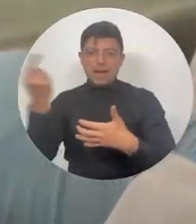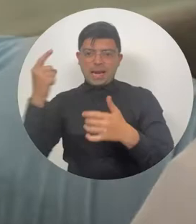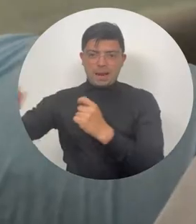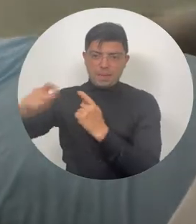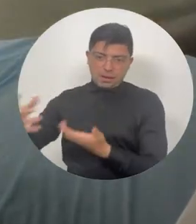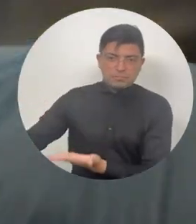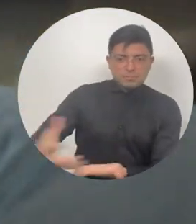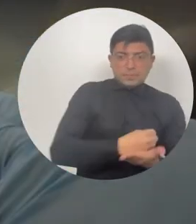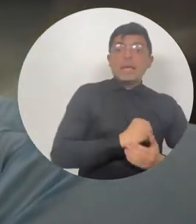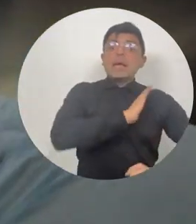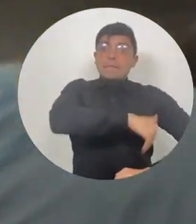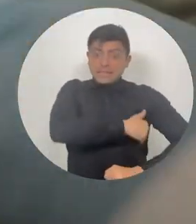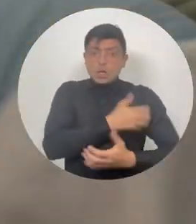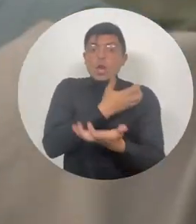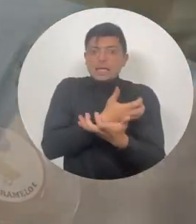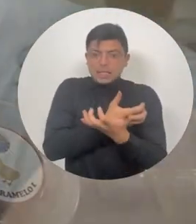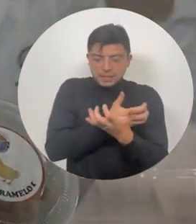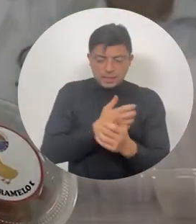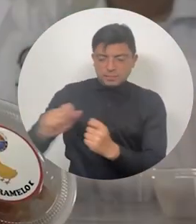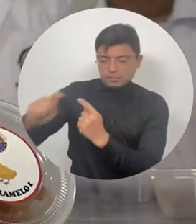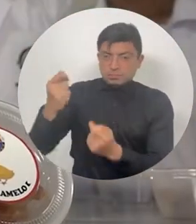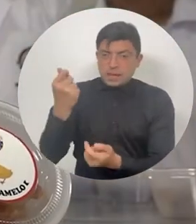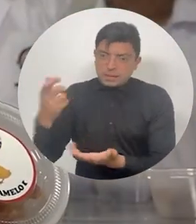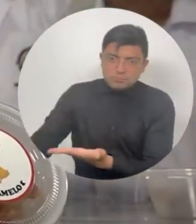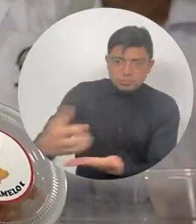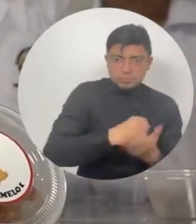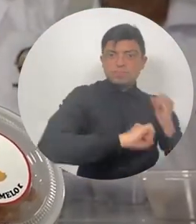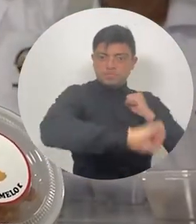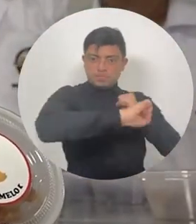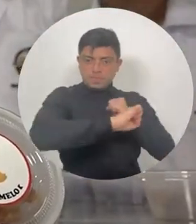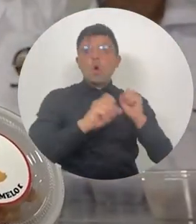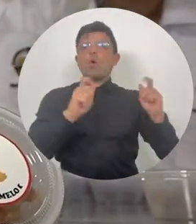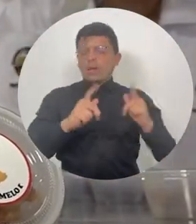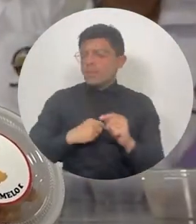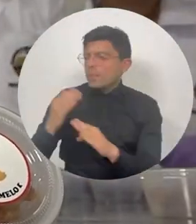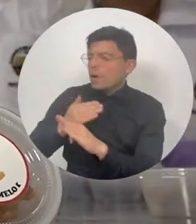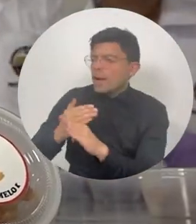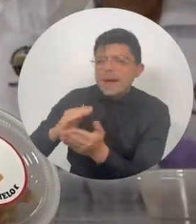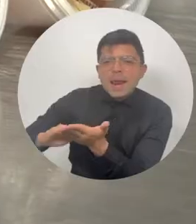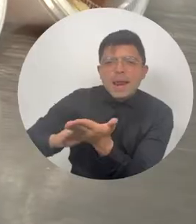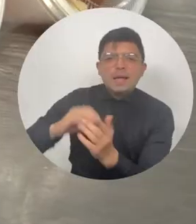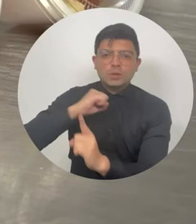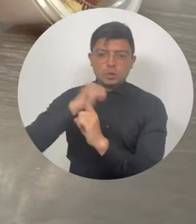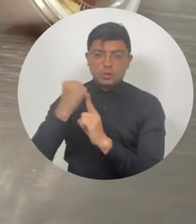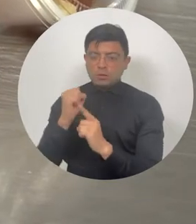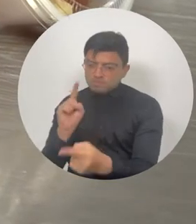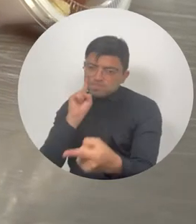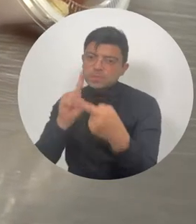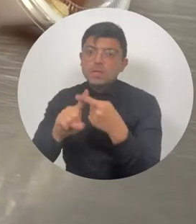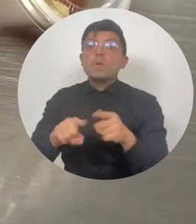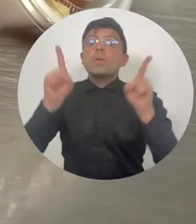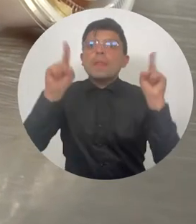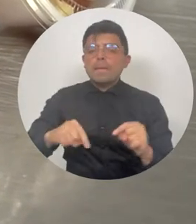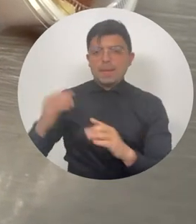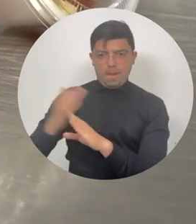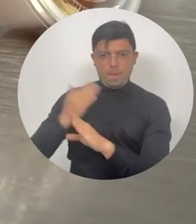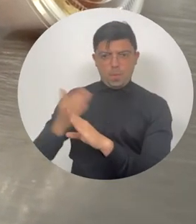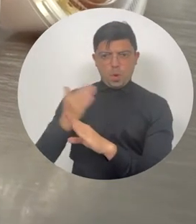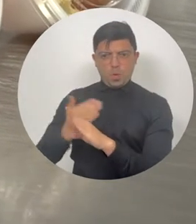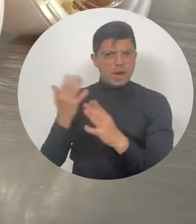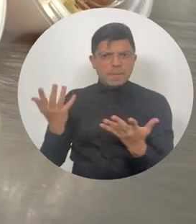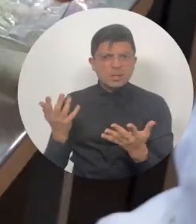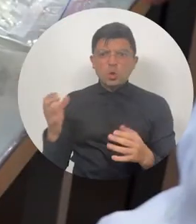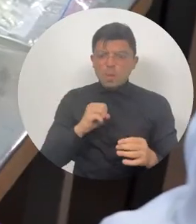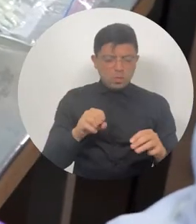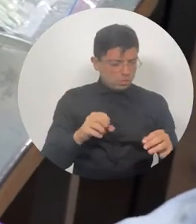apuntan a resolver problemáticas sociales y apuntan a resolver problemas en cadenas productivas,